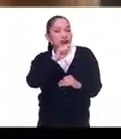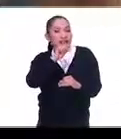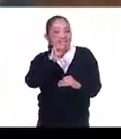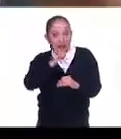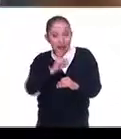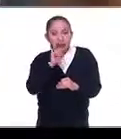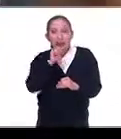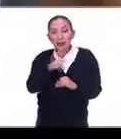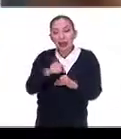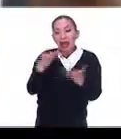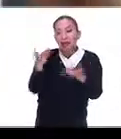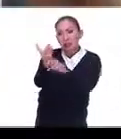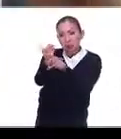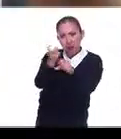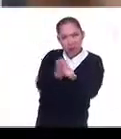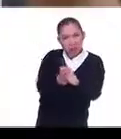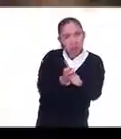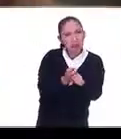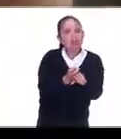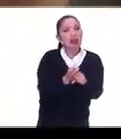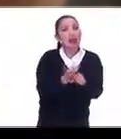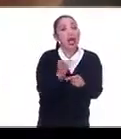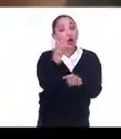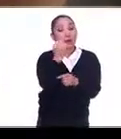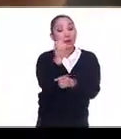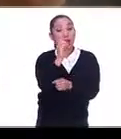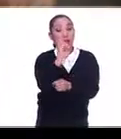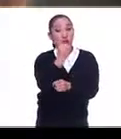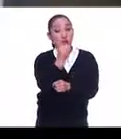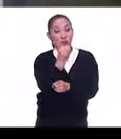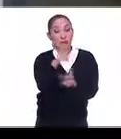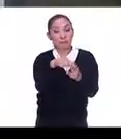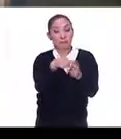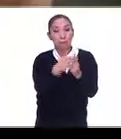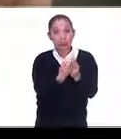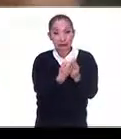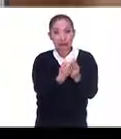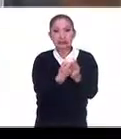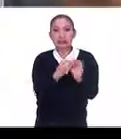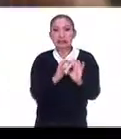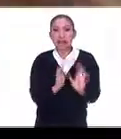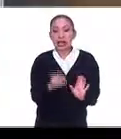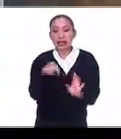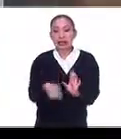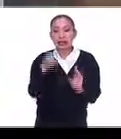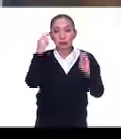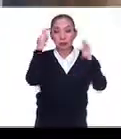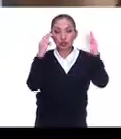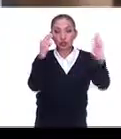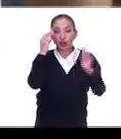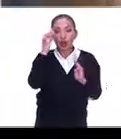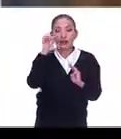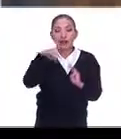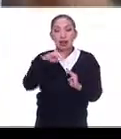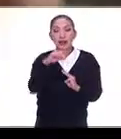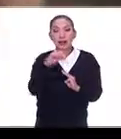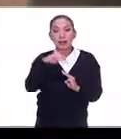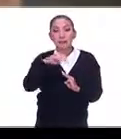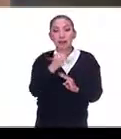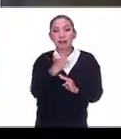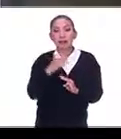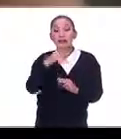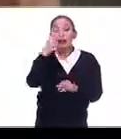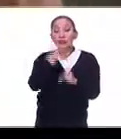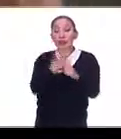también hacer una invitación que el 9 de octubre empezamos, iniciamos aquí en el Museo Franz Mayer la segunda